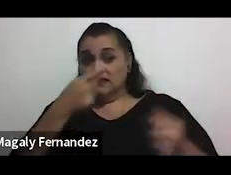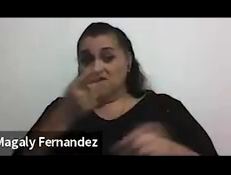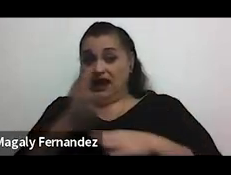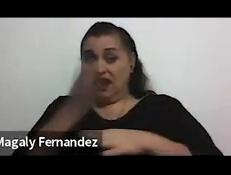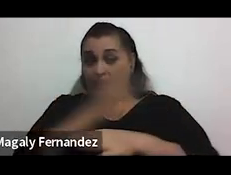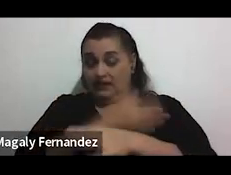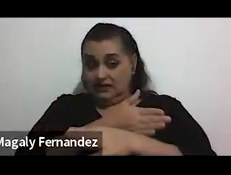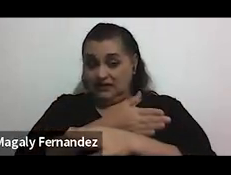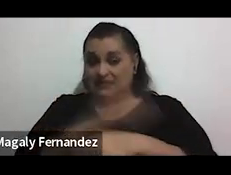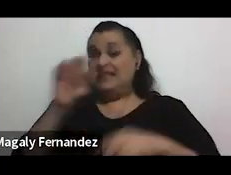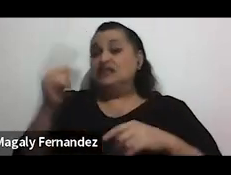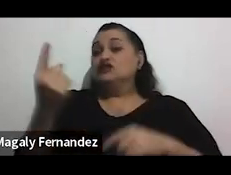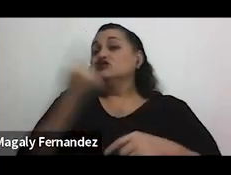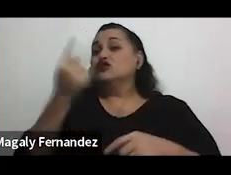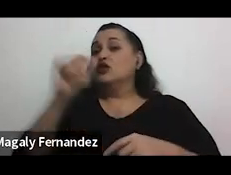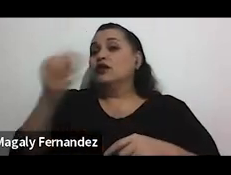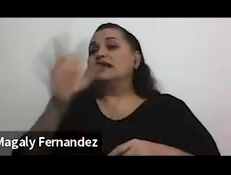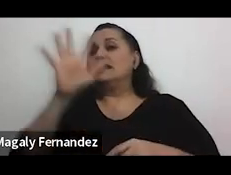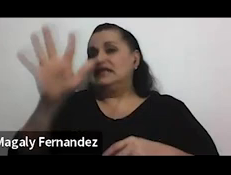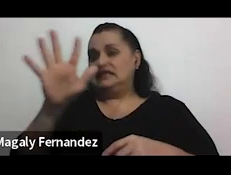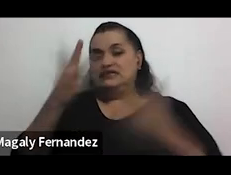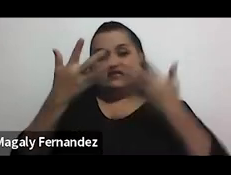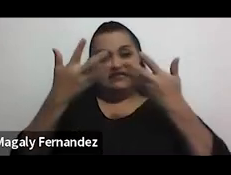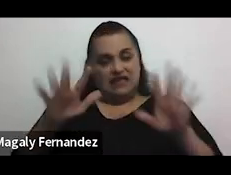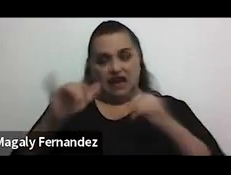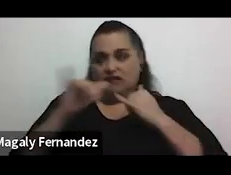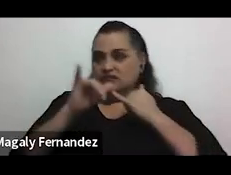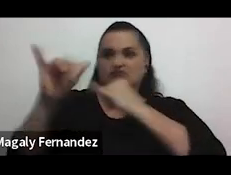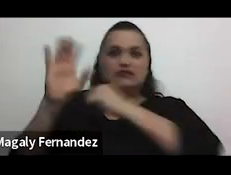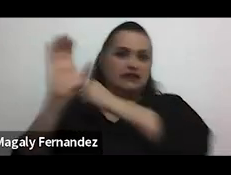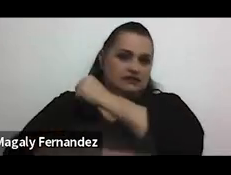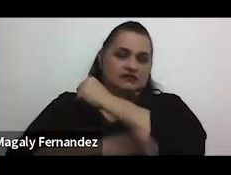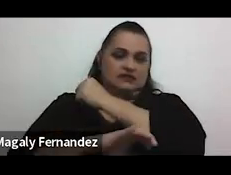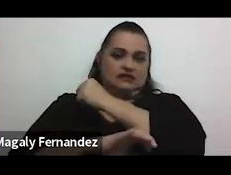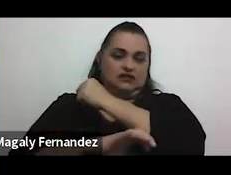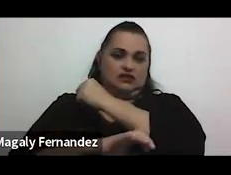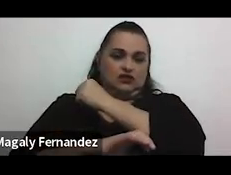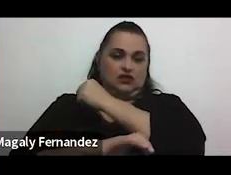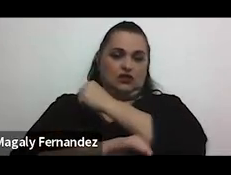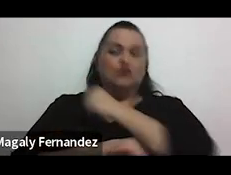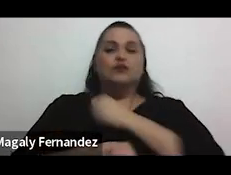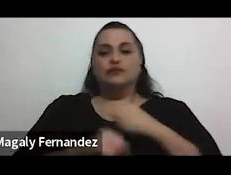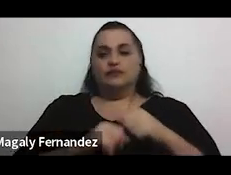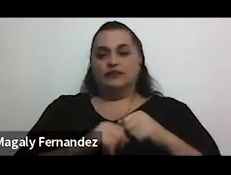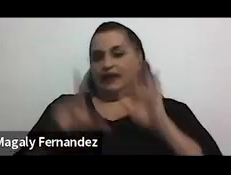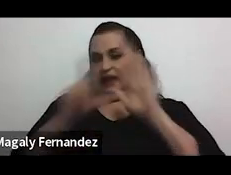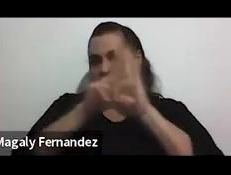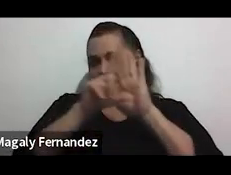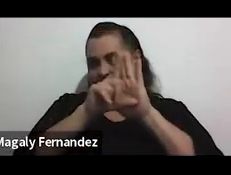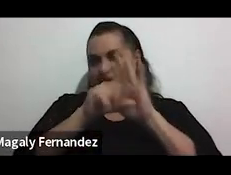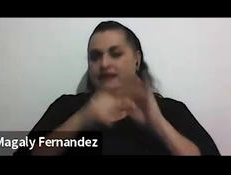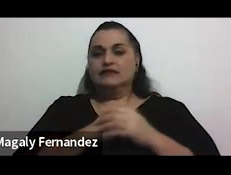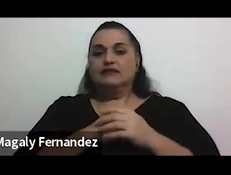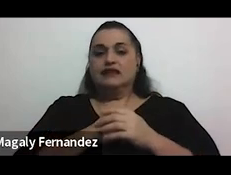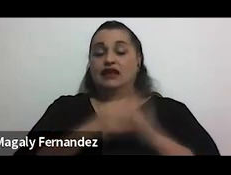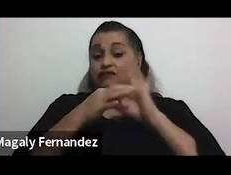15 fueron sentenciados por la violación a esta ley en